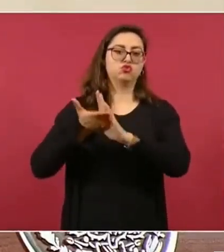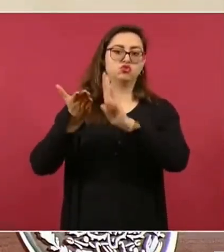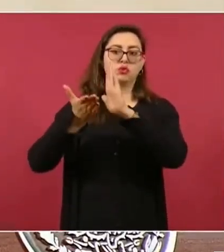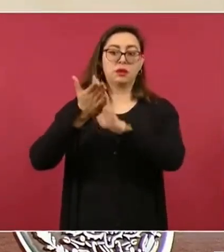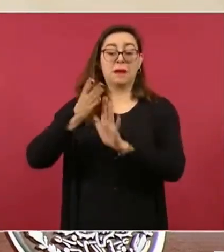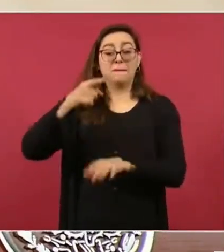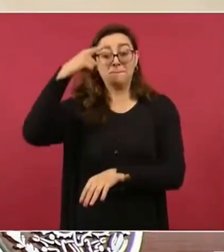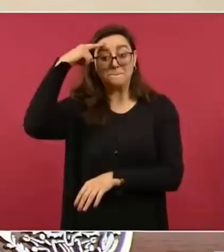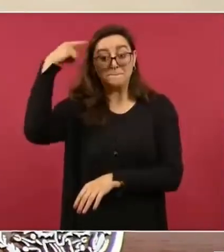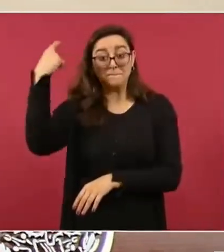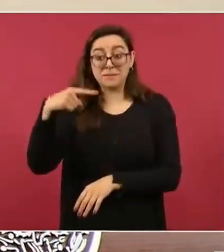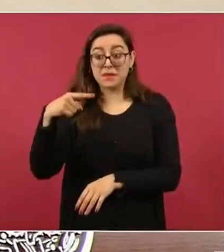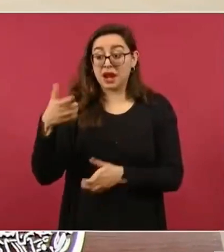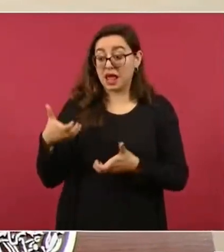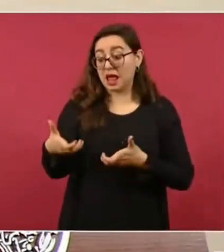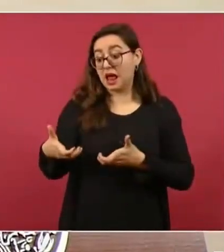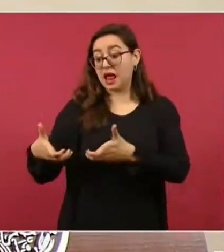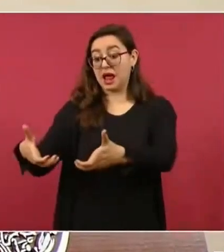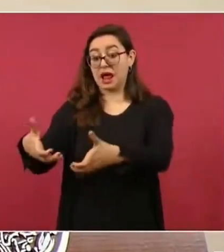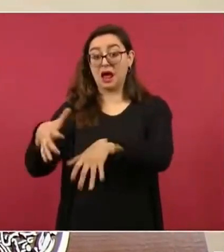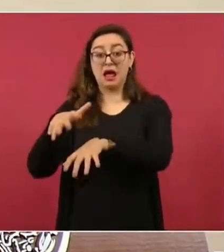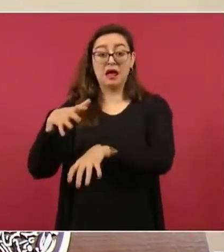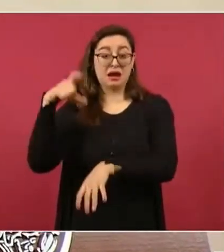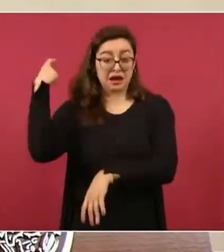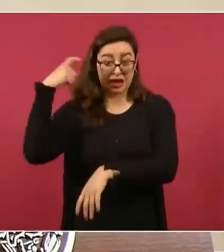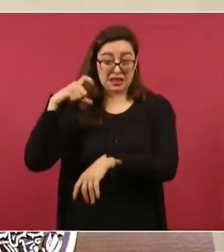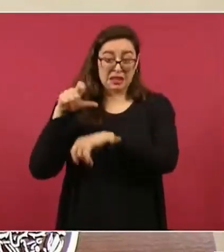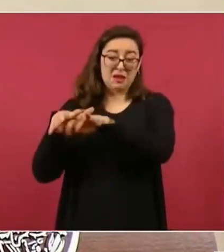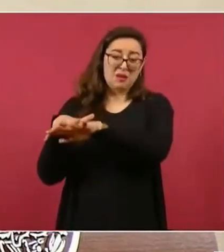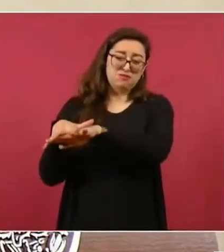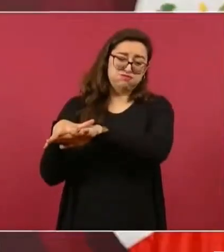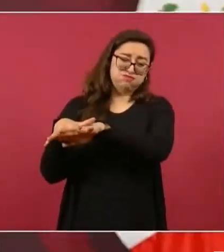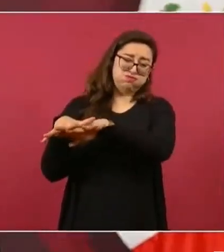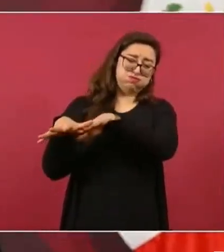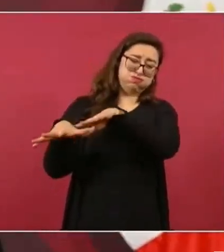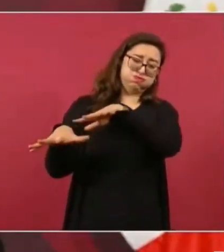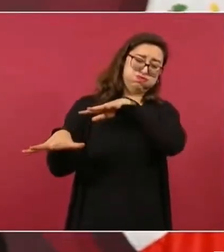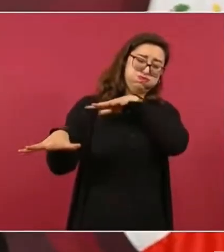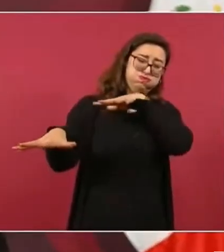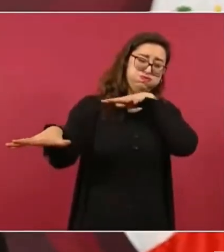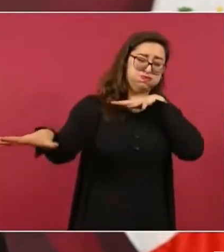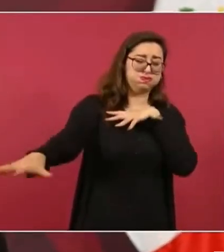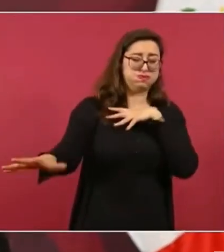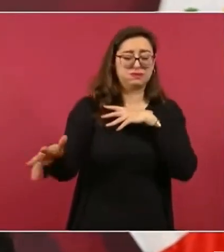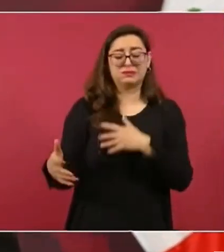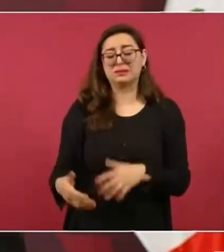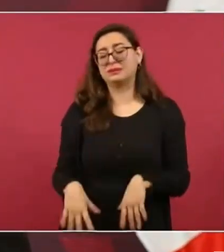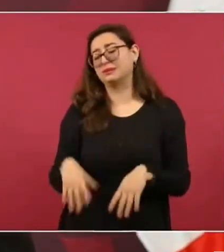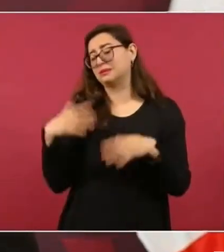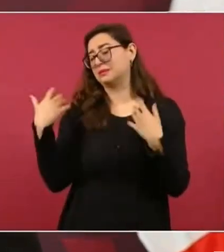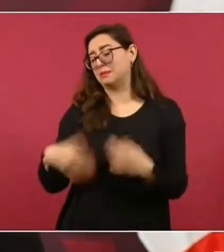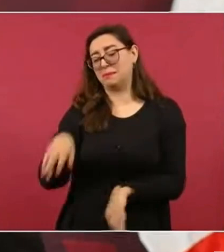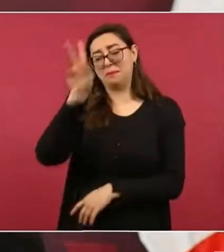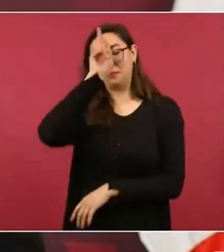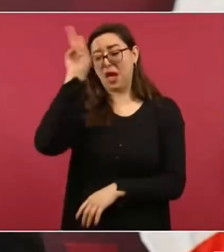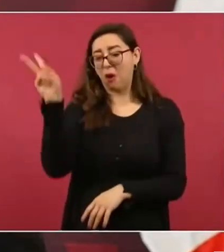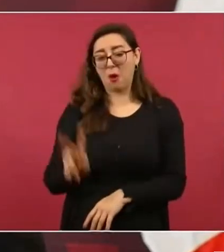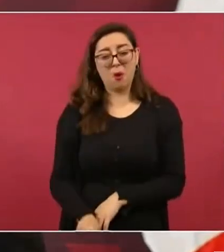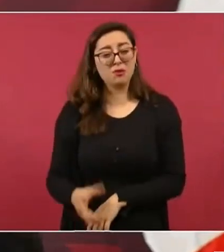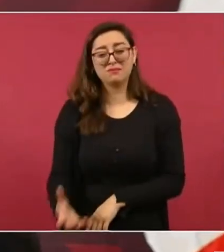el tráfico que tiene esa carretera, que es de las más transitadas, es sin duda, la más transitada del país